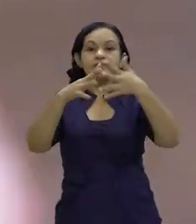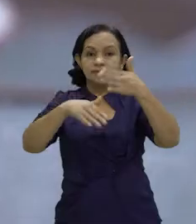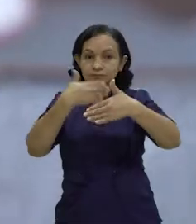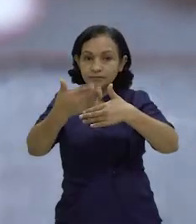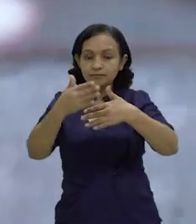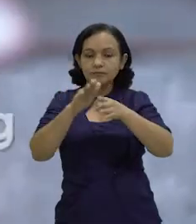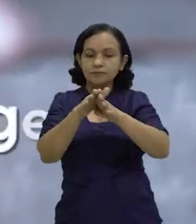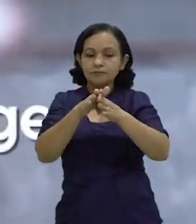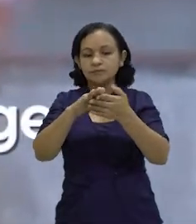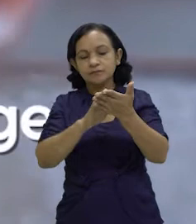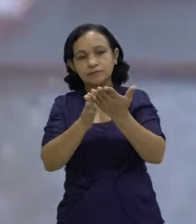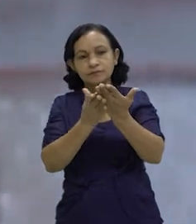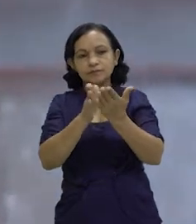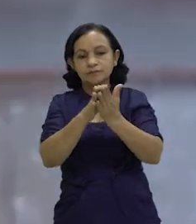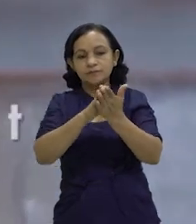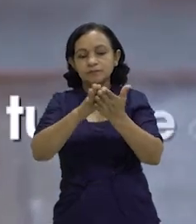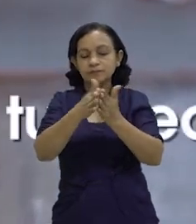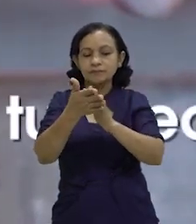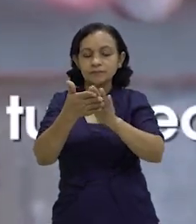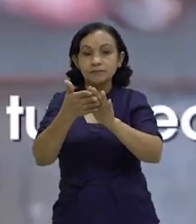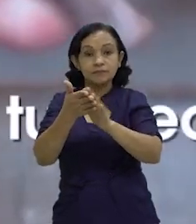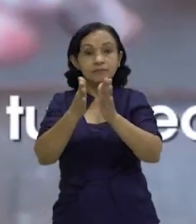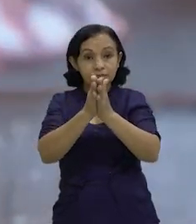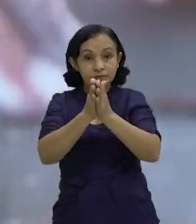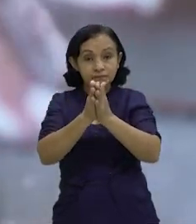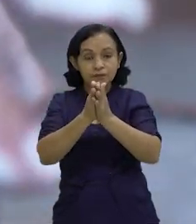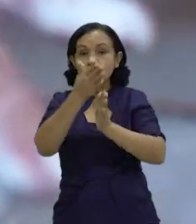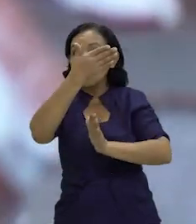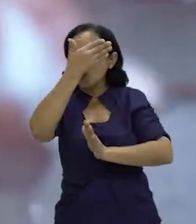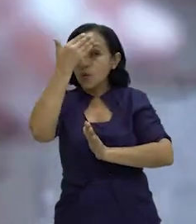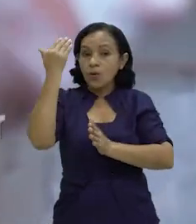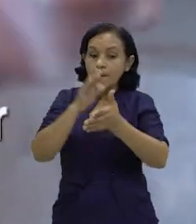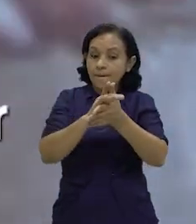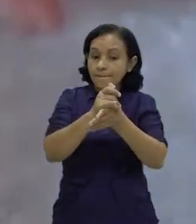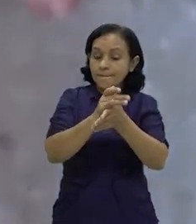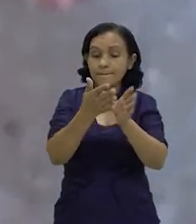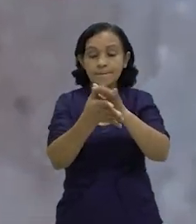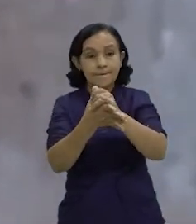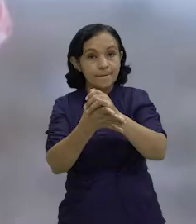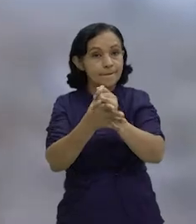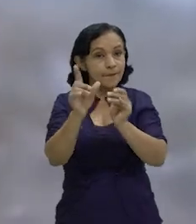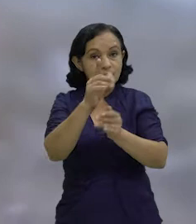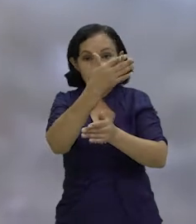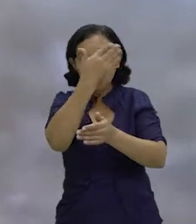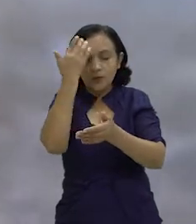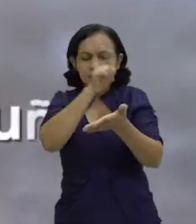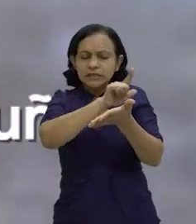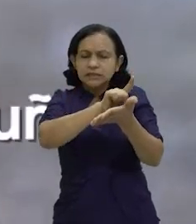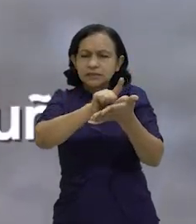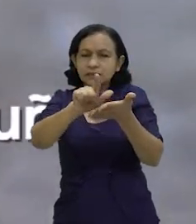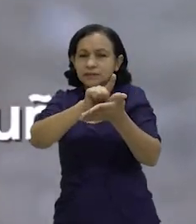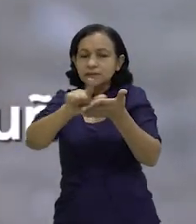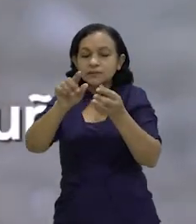continuación, lava las falangues, es decir, lo largo de cada uno de tus dedos, sin olvidar el dedo pulgar y la yema de los dedos, limpiando